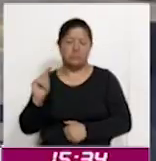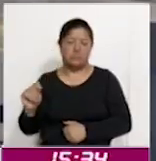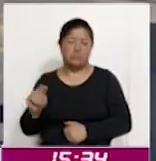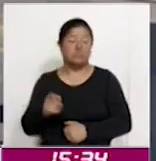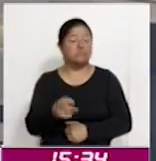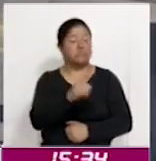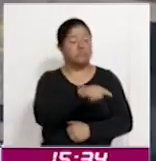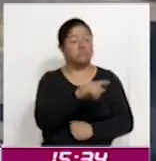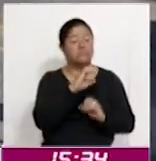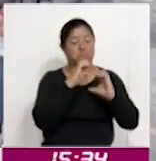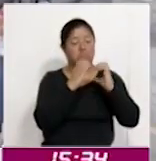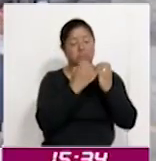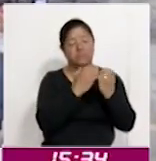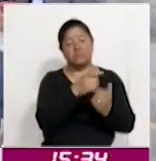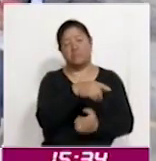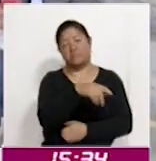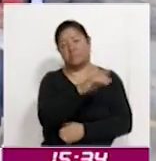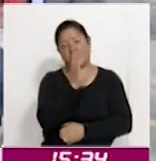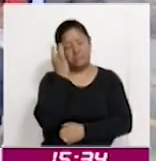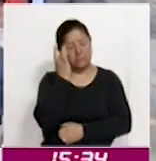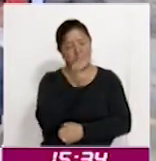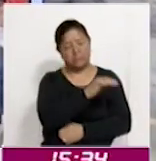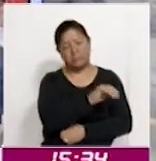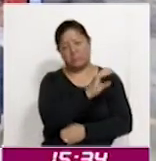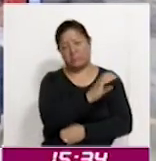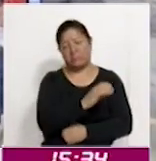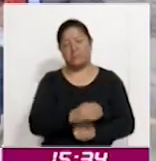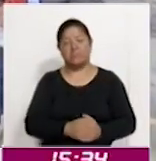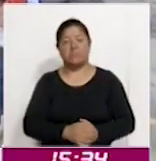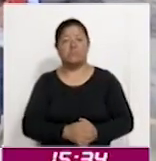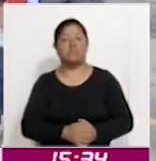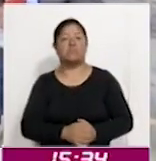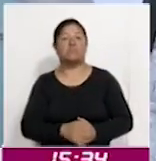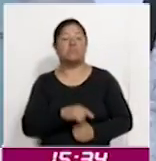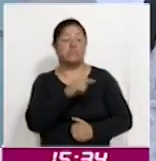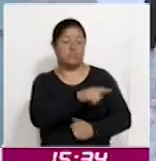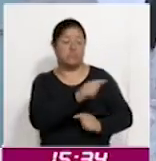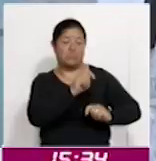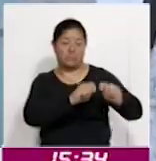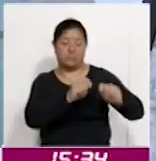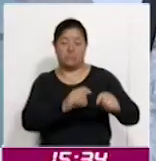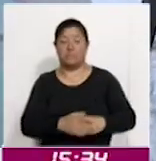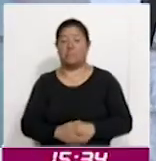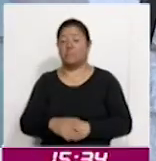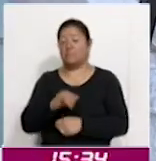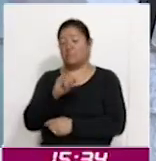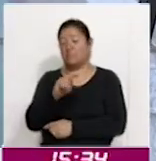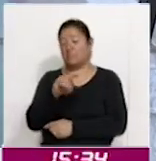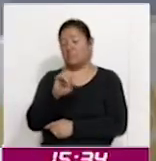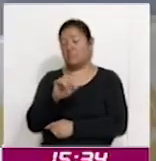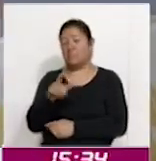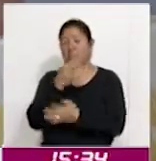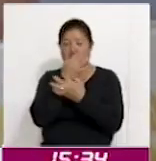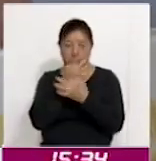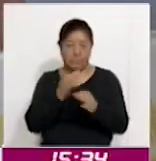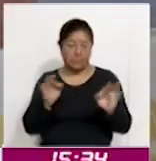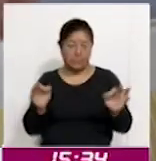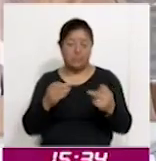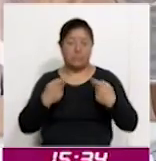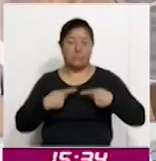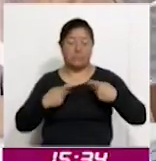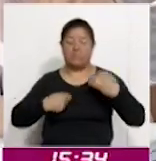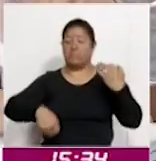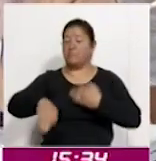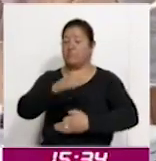en la comunidad de Santa María Capulac de Tetla de la Solidaridad. El Instituto Tlaxcalteca de Elecciones informó que la ciudadanía de